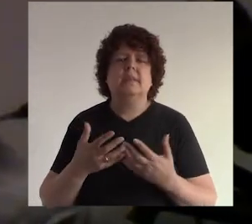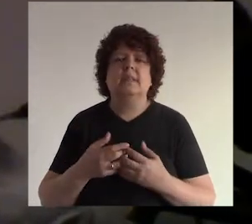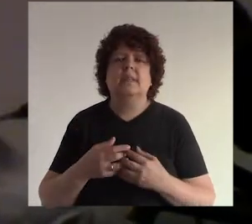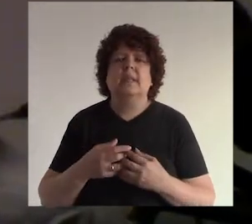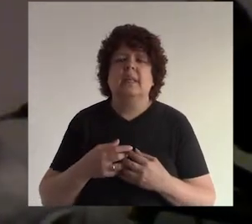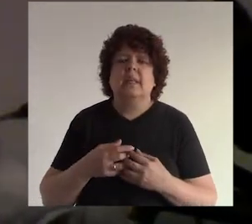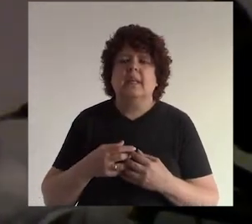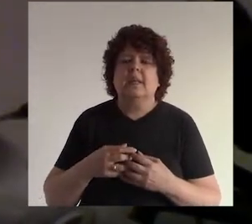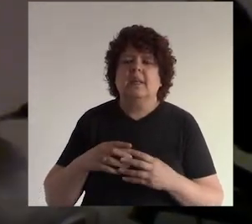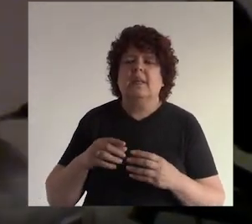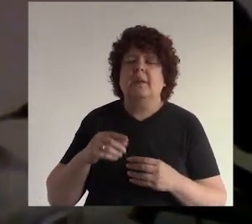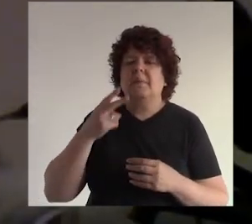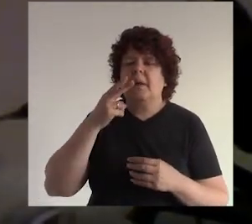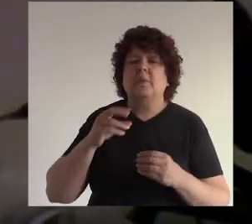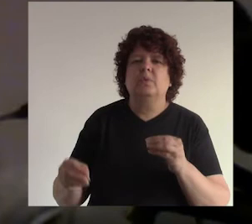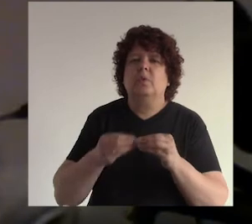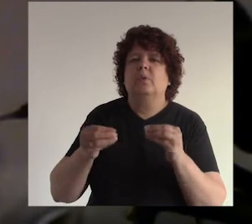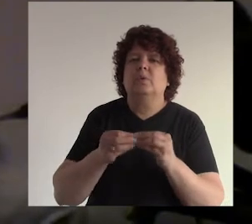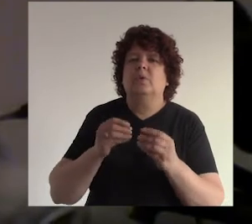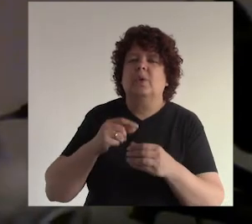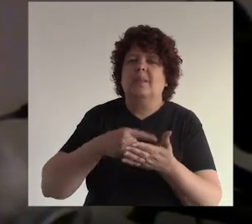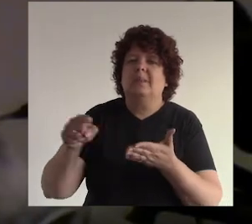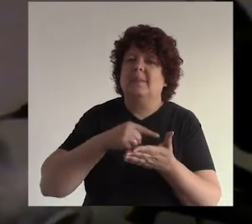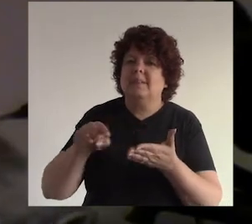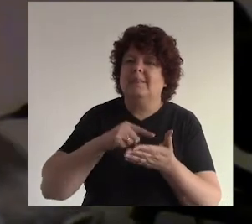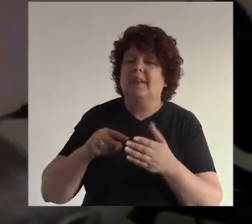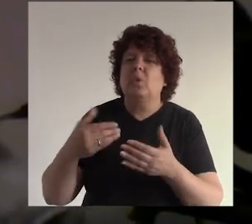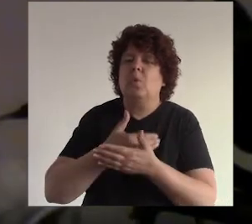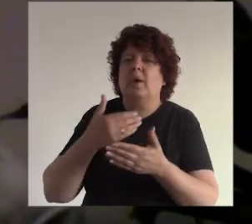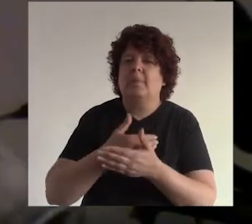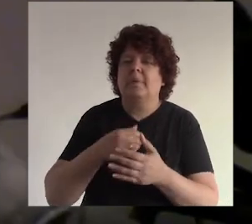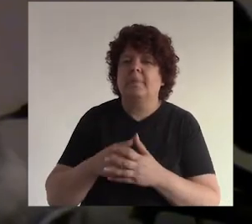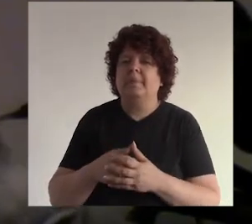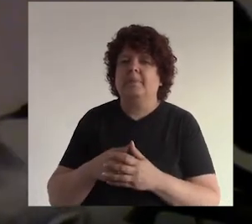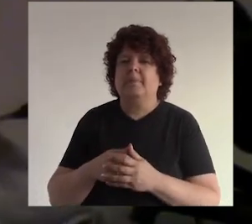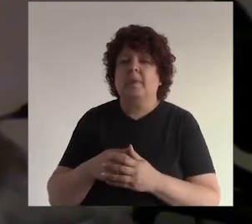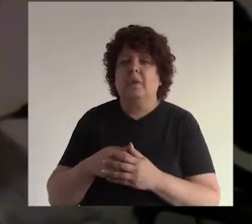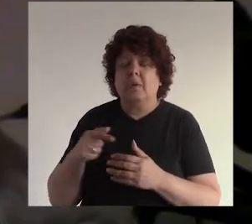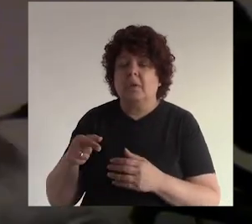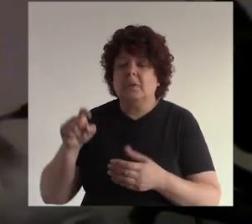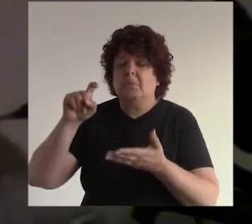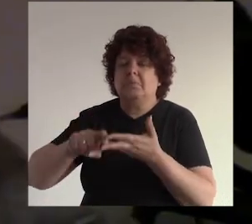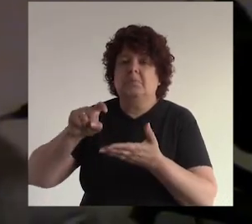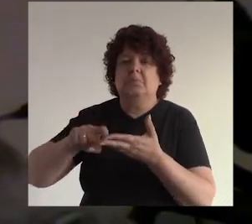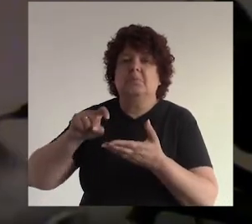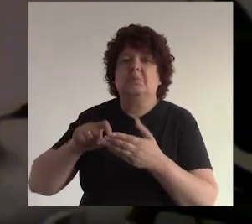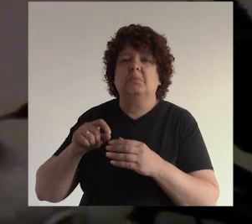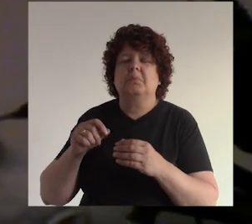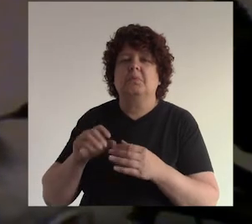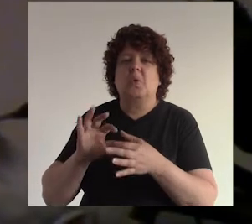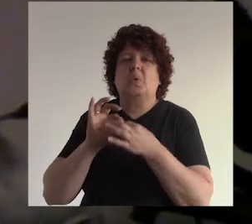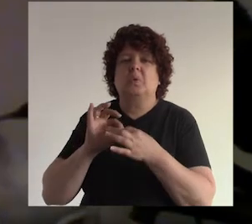y subimos contenido todas las semanas entonces como me gustó la forma como enseñó me enganché con su canal